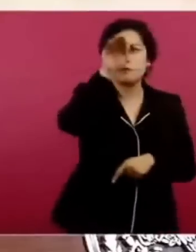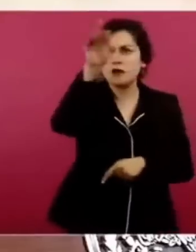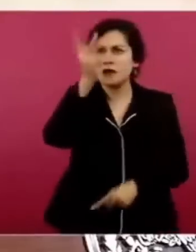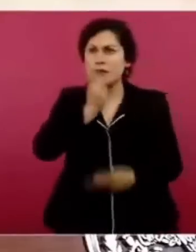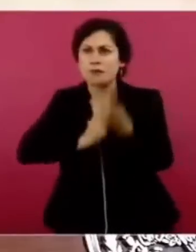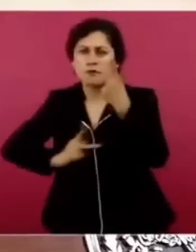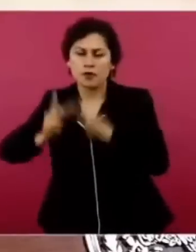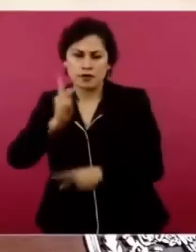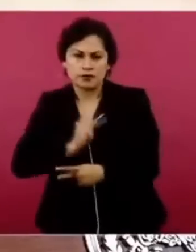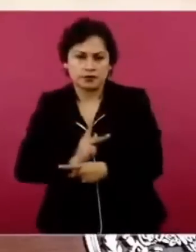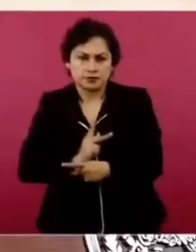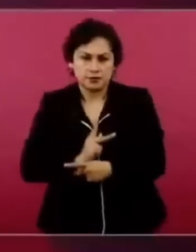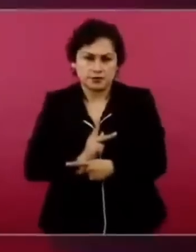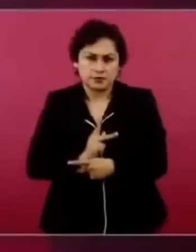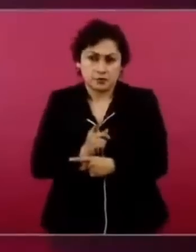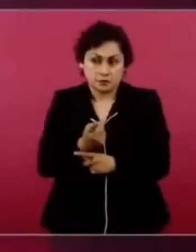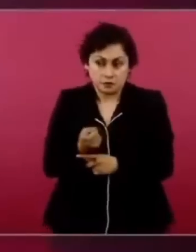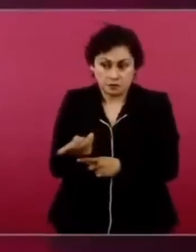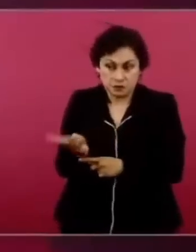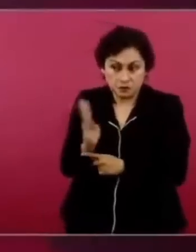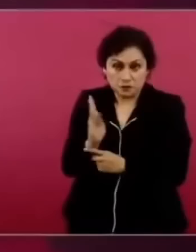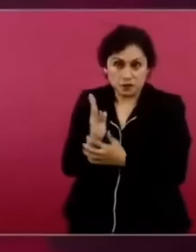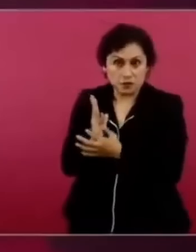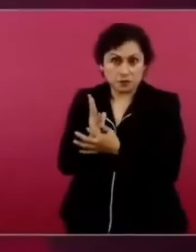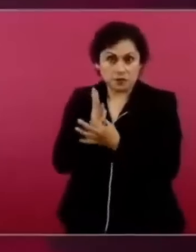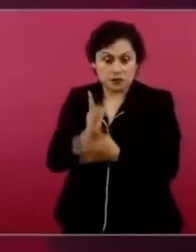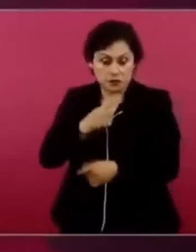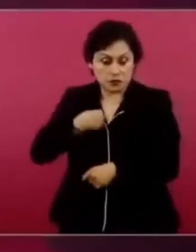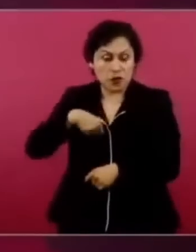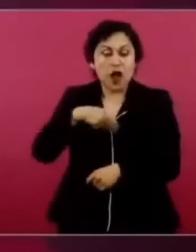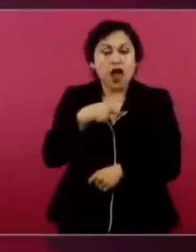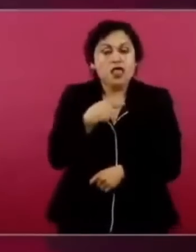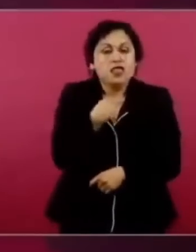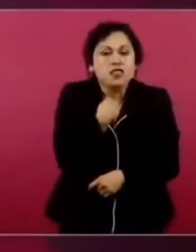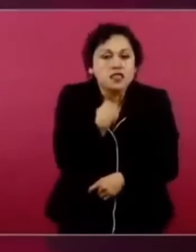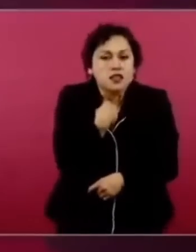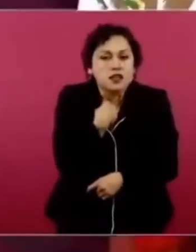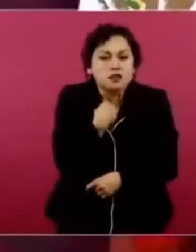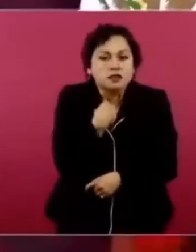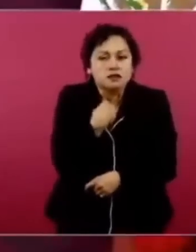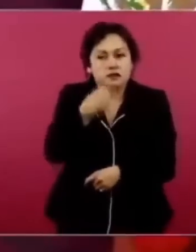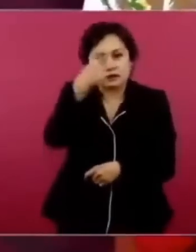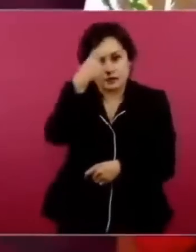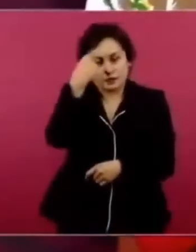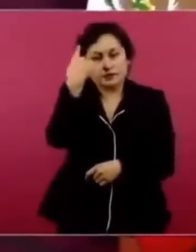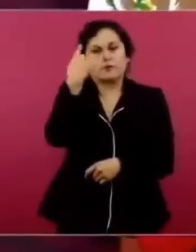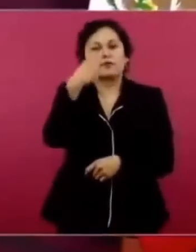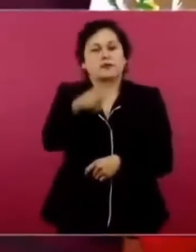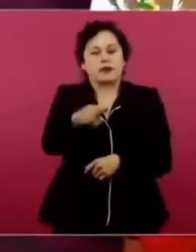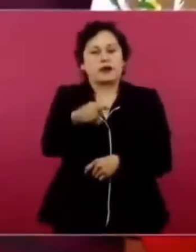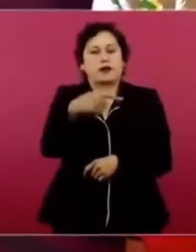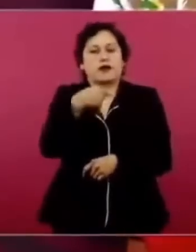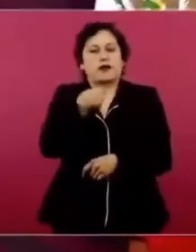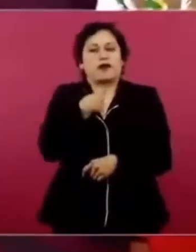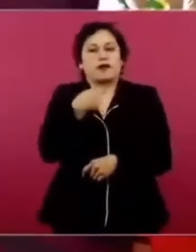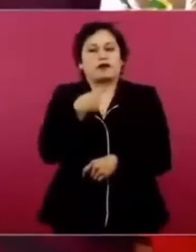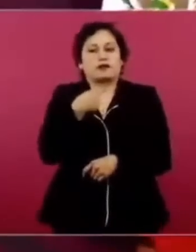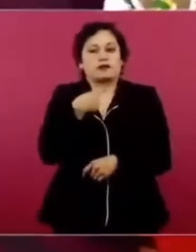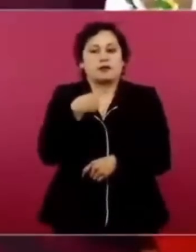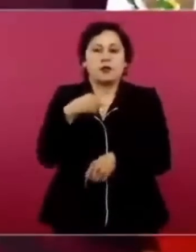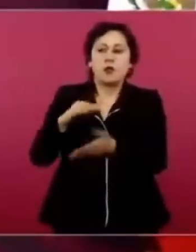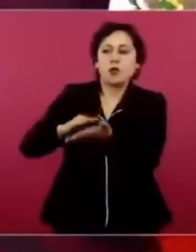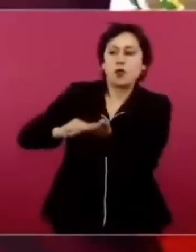porque no íbamos a salir, y que declarara yo una moratoria para que no pagaran